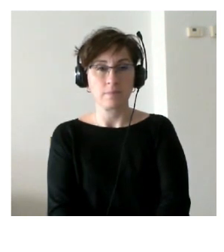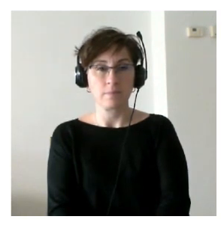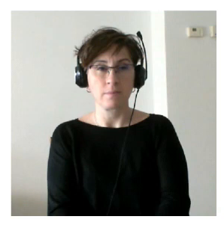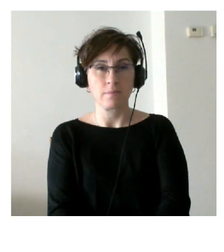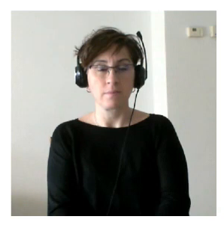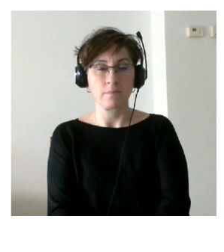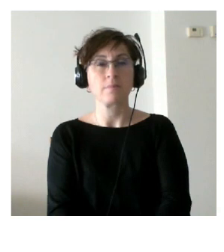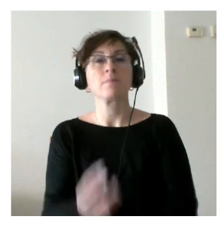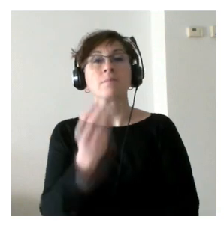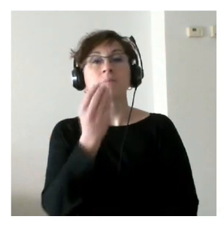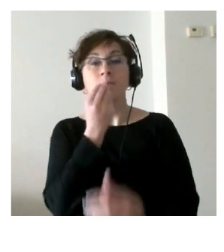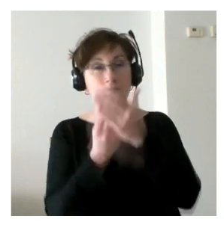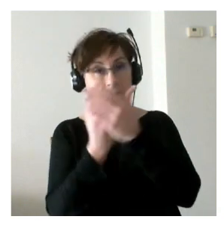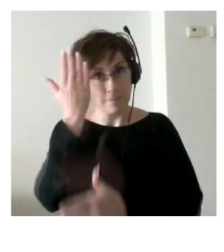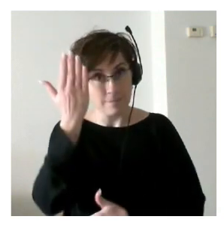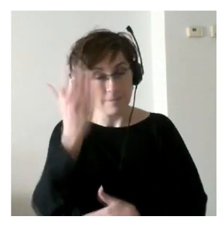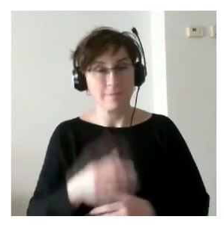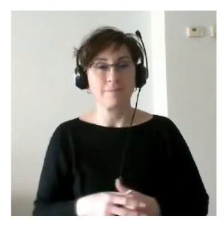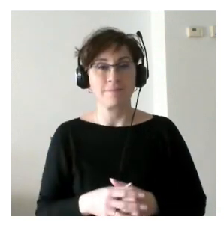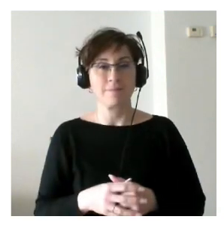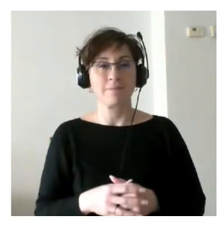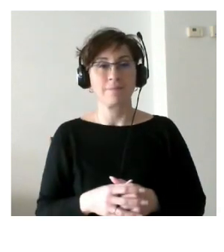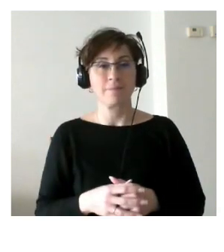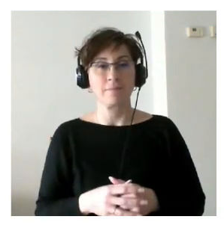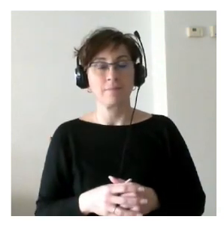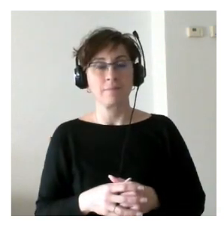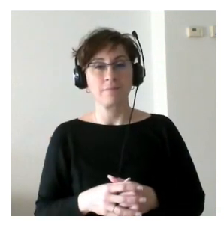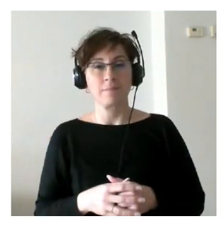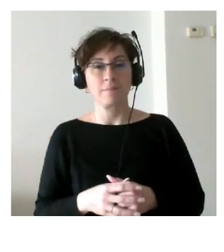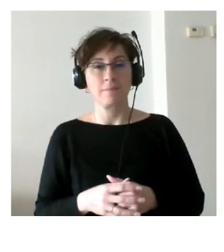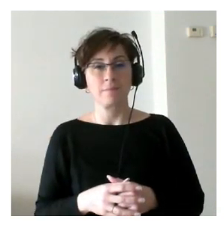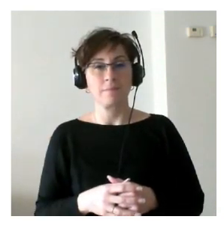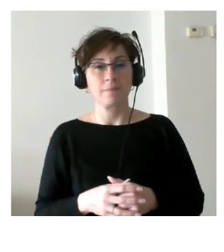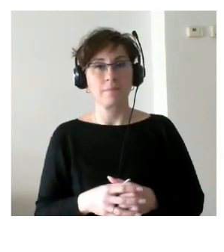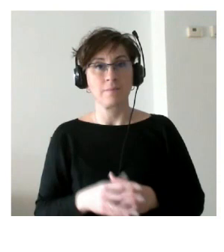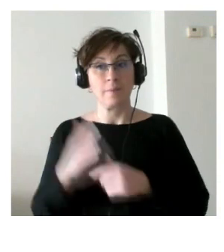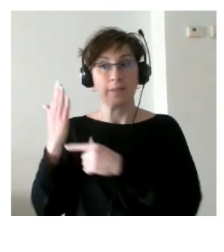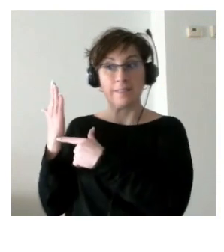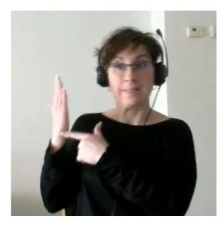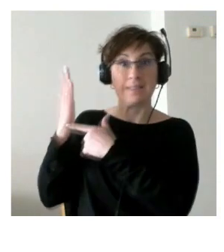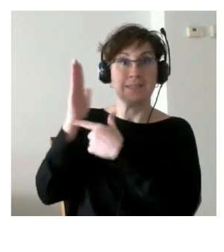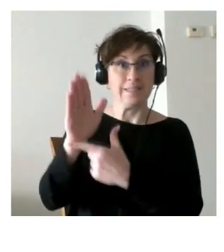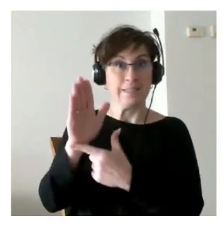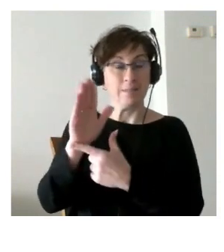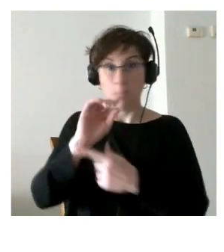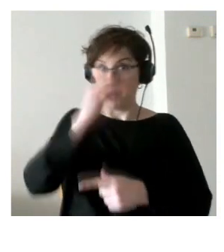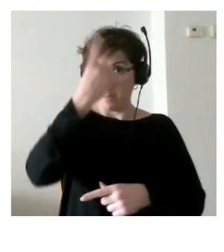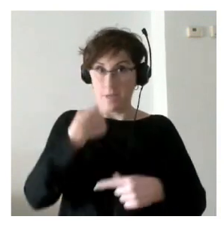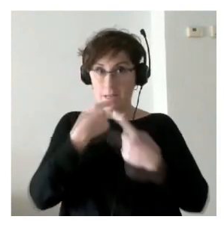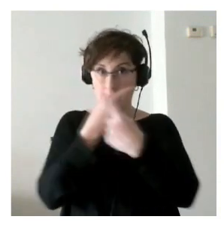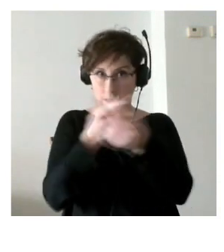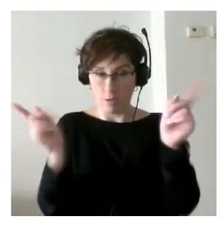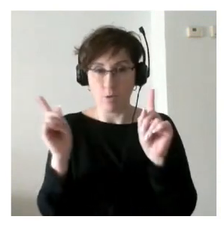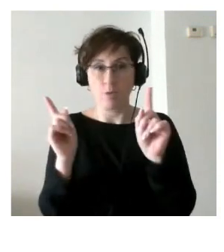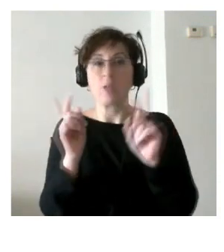buenos días antes de nada antes que nada antes de presentar a Esther comentarles que si tienen cualquier